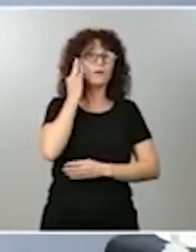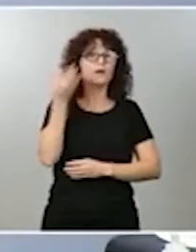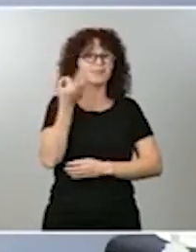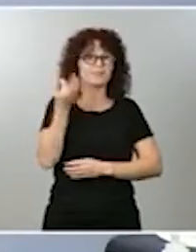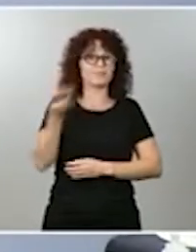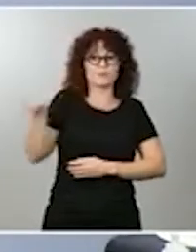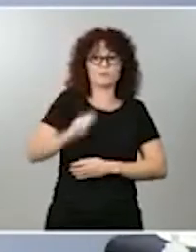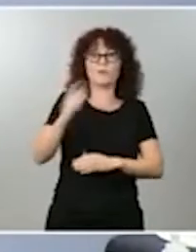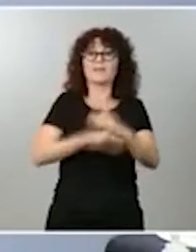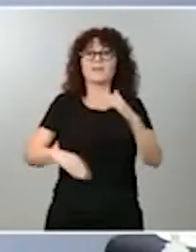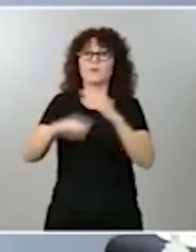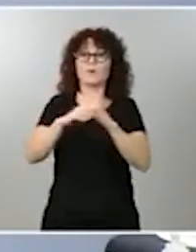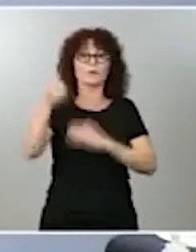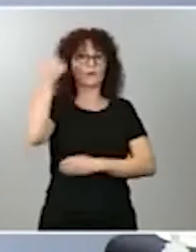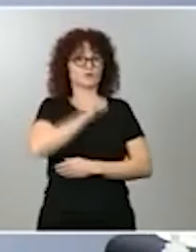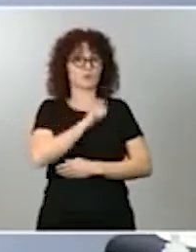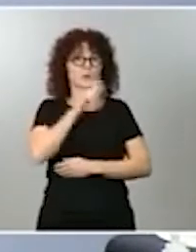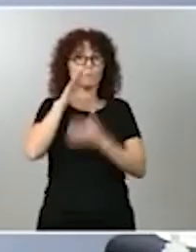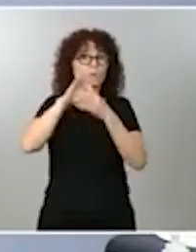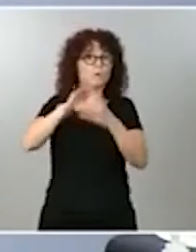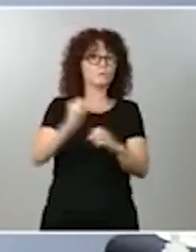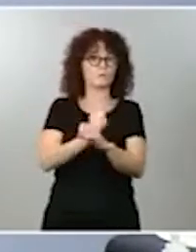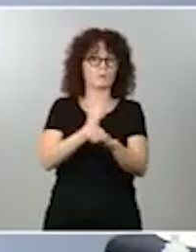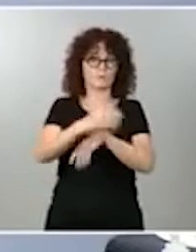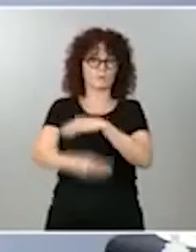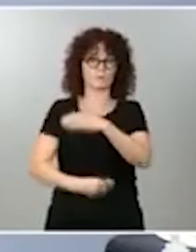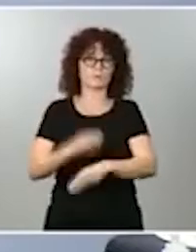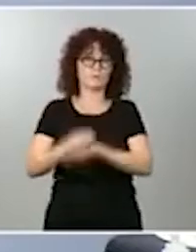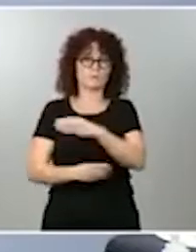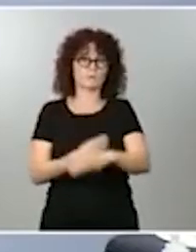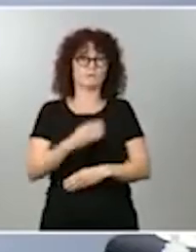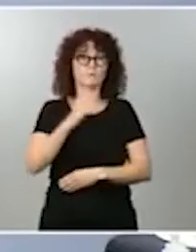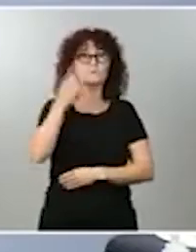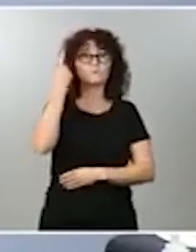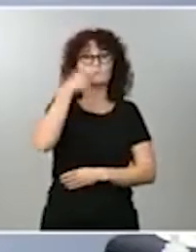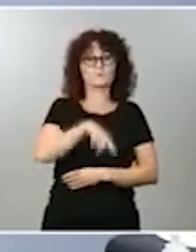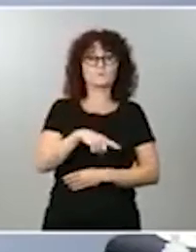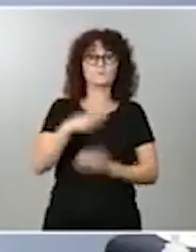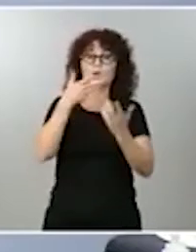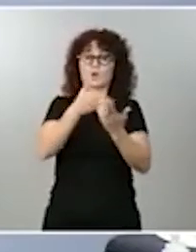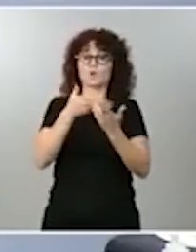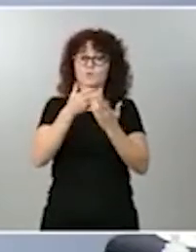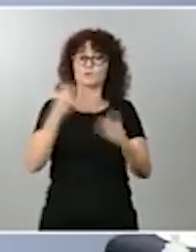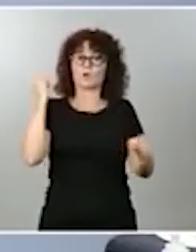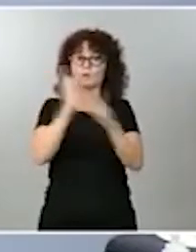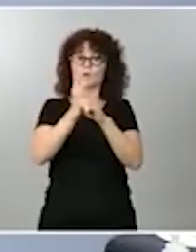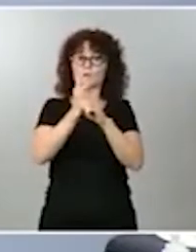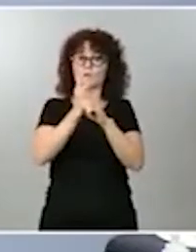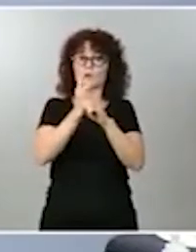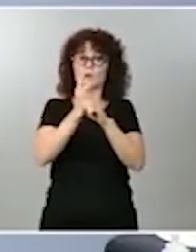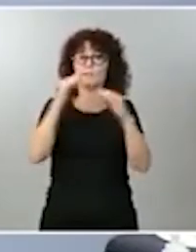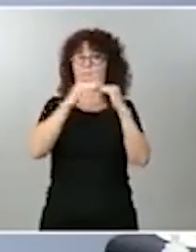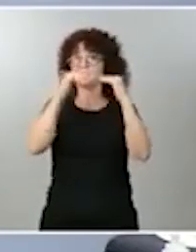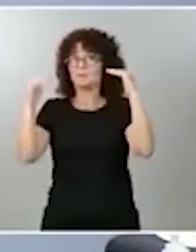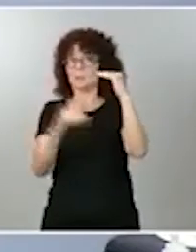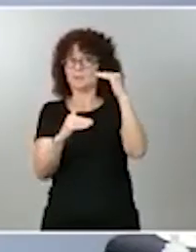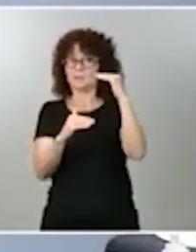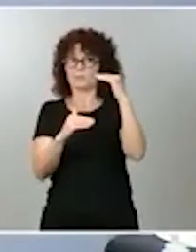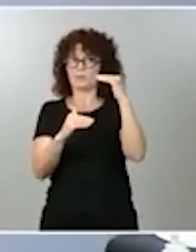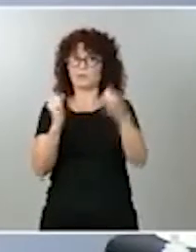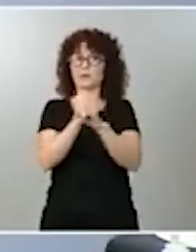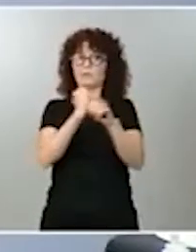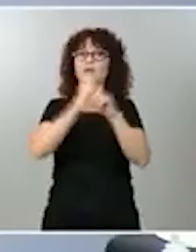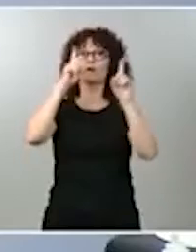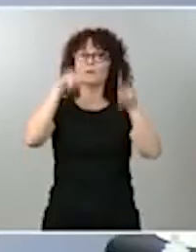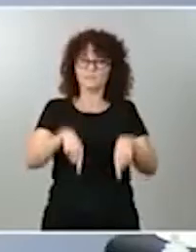hombres por el mismo trabajo realizado. Como saben, esta lucha contra la desigualdad laboral y contra la brecha retributiva, también por los